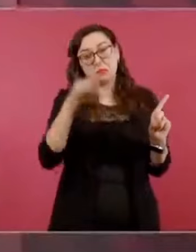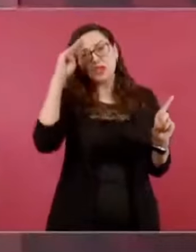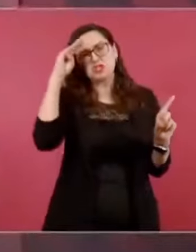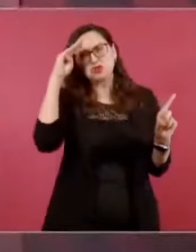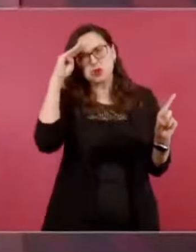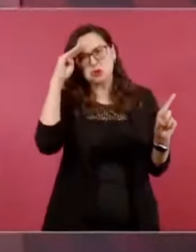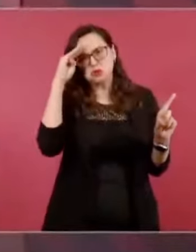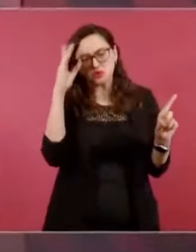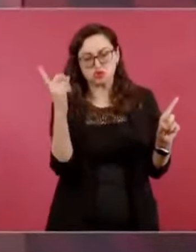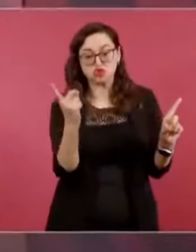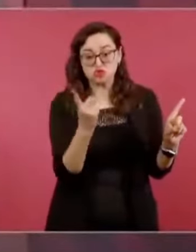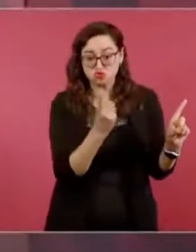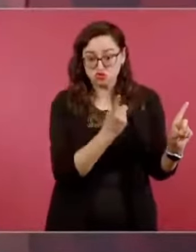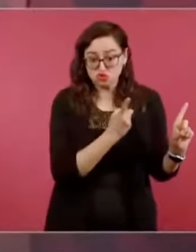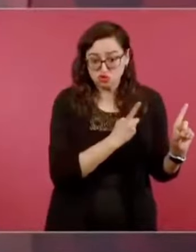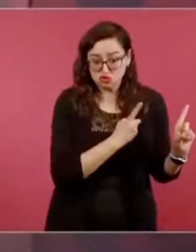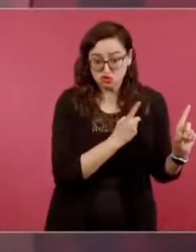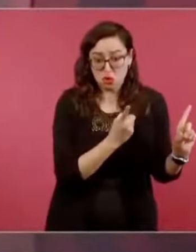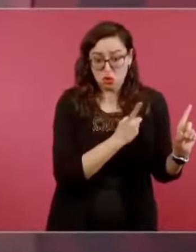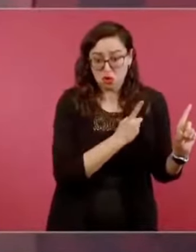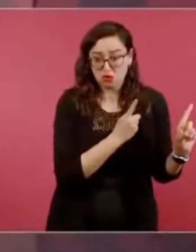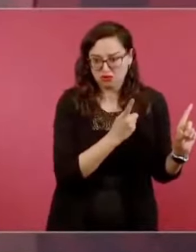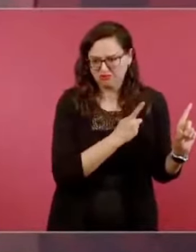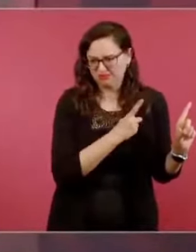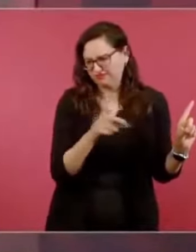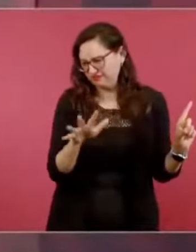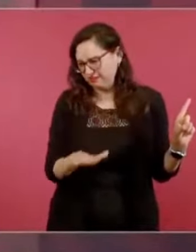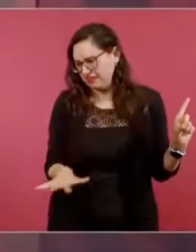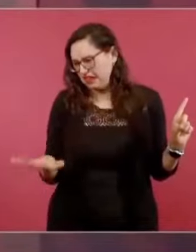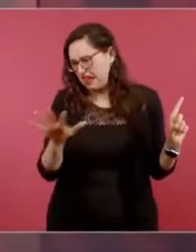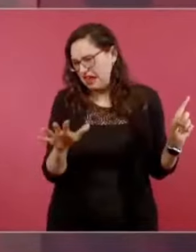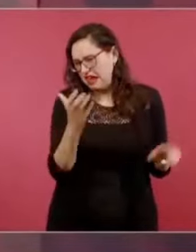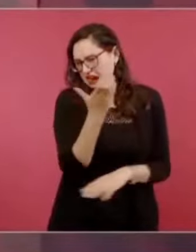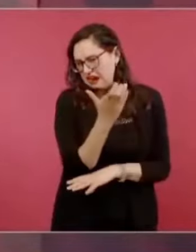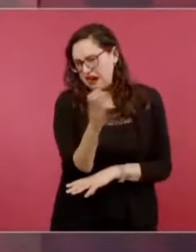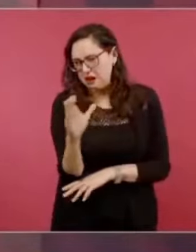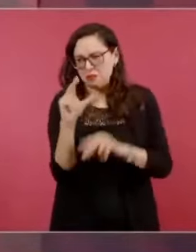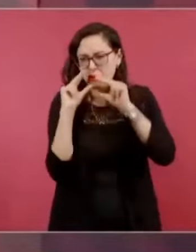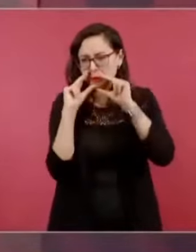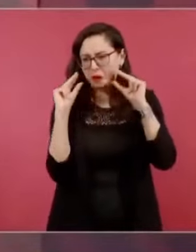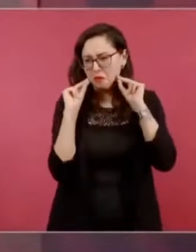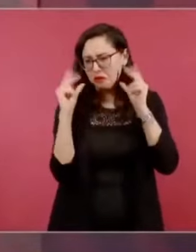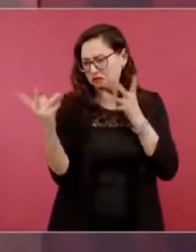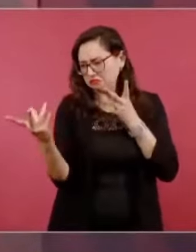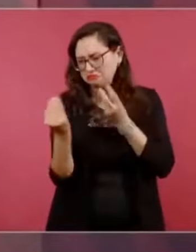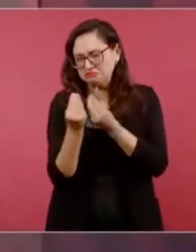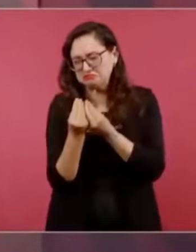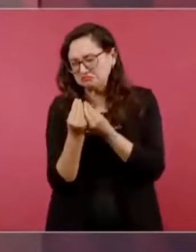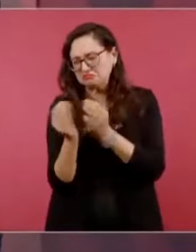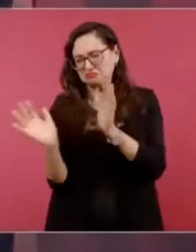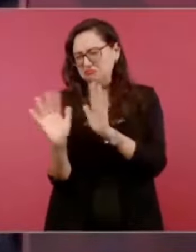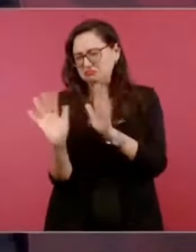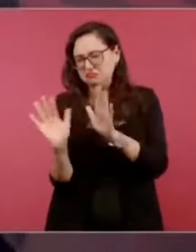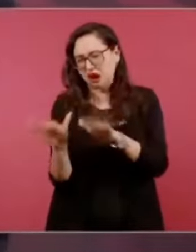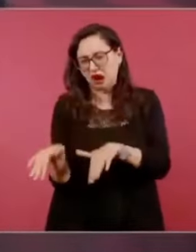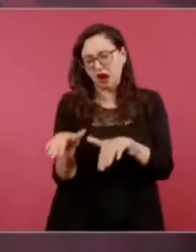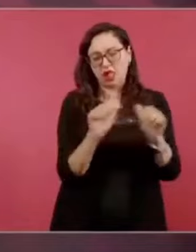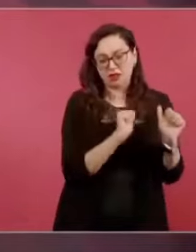en especial con los campesinos zapatistas, el general Lázaro Cárdenas no dudó